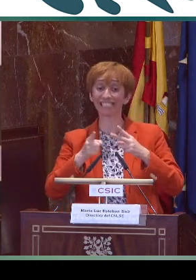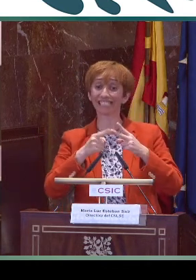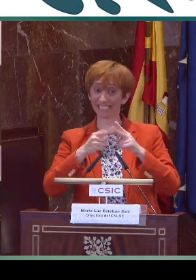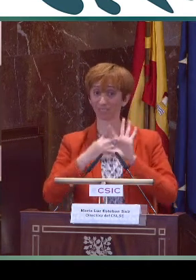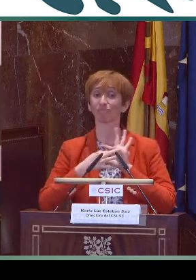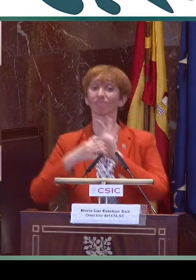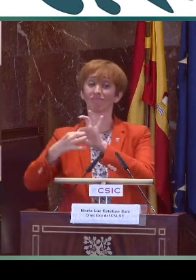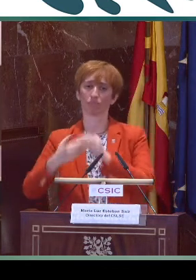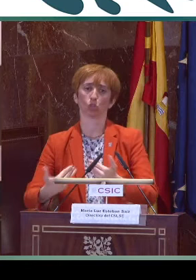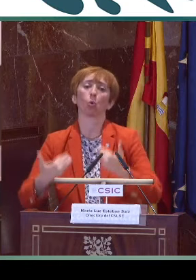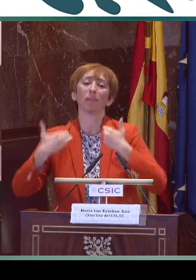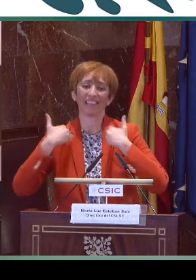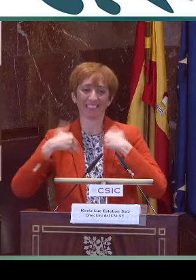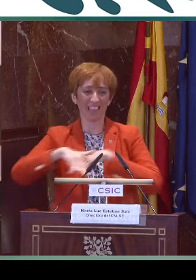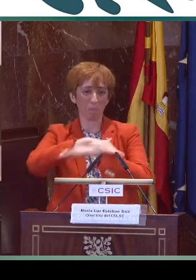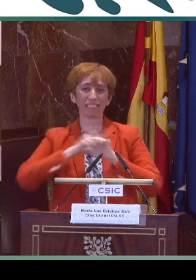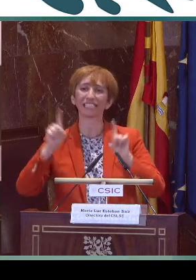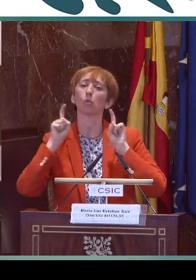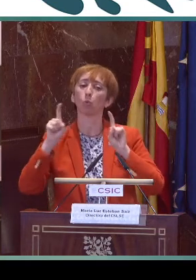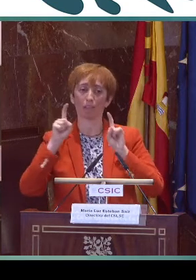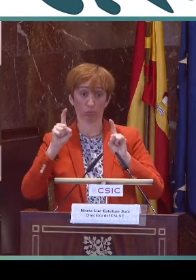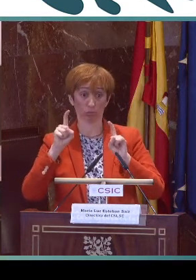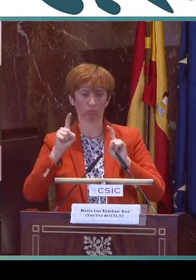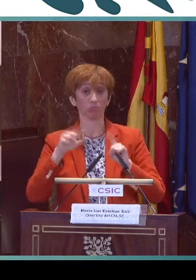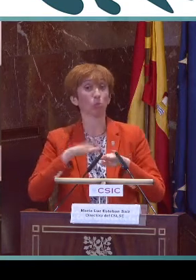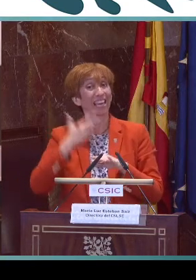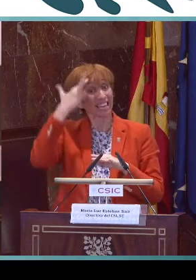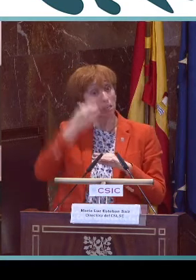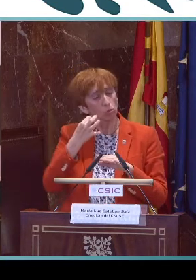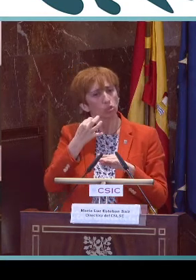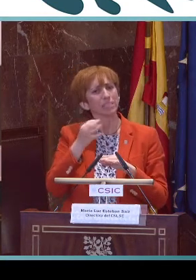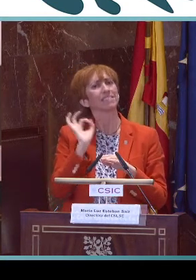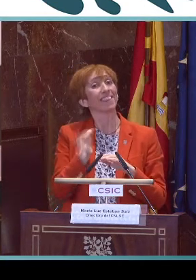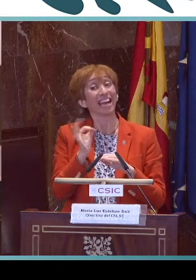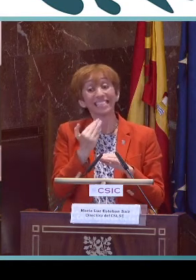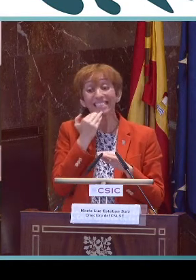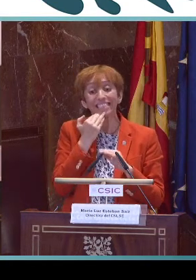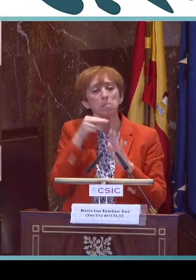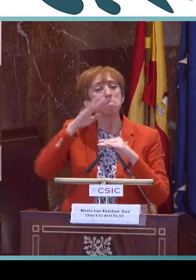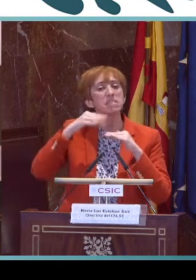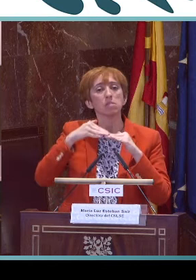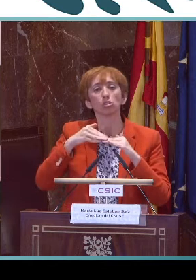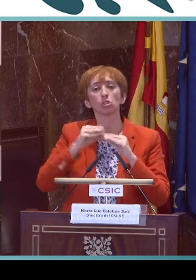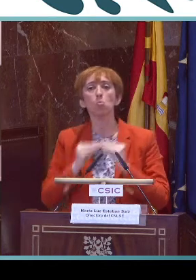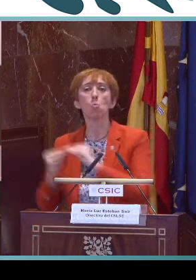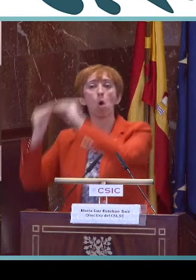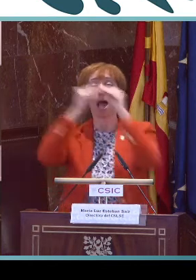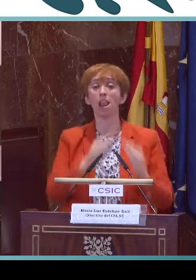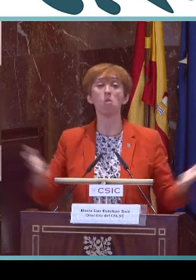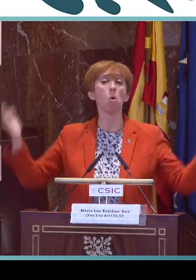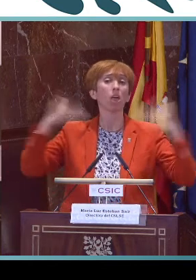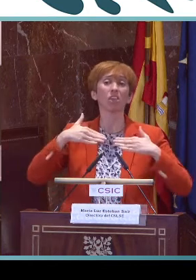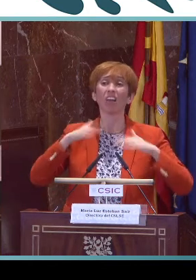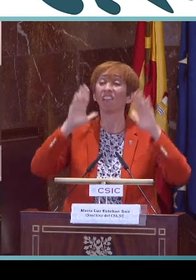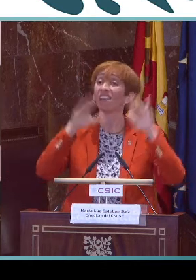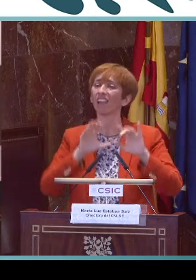medidas son importantes, tanto a nivel estatal como en las competencias del Ministerio de Educación, porque es cierto que estos